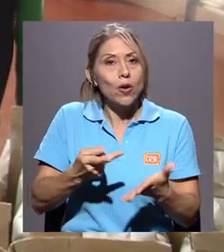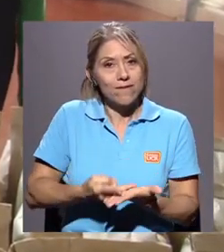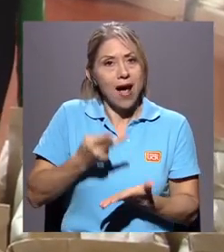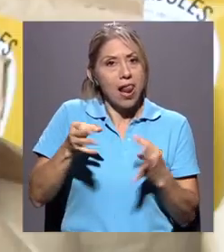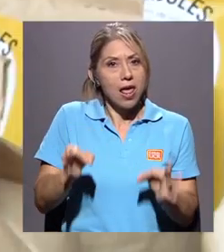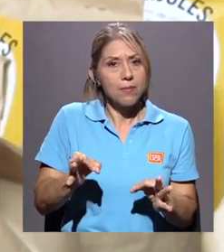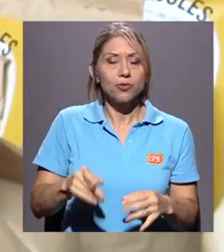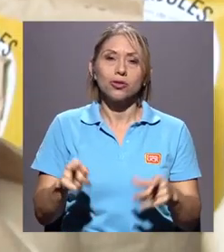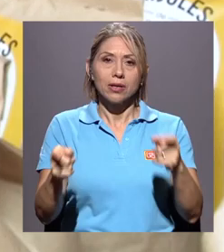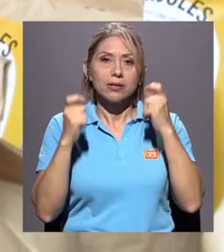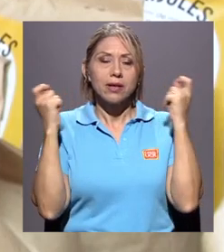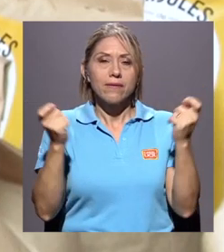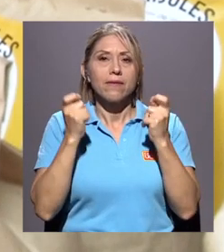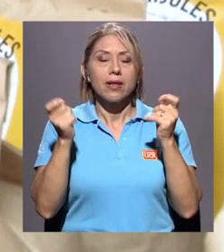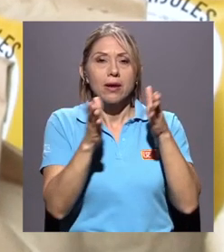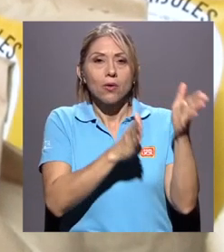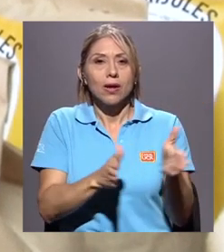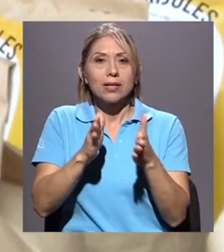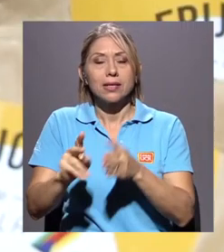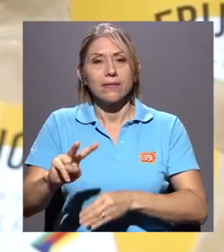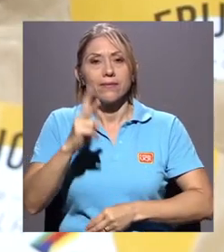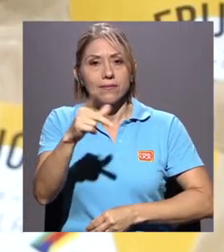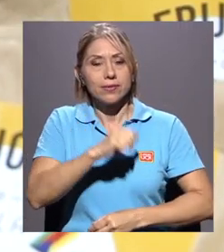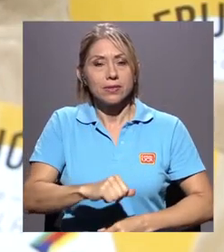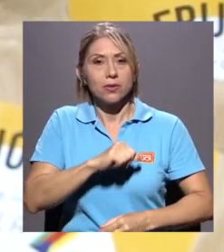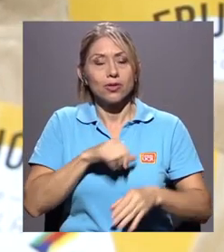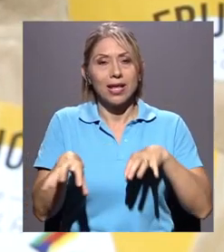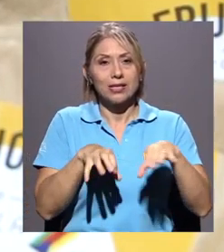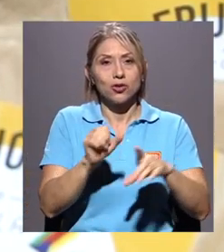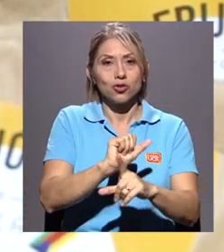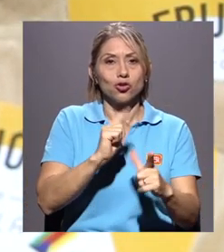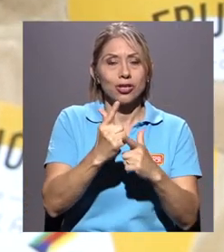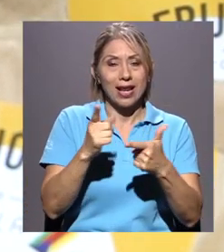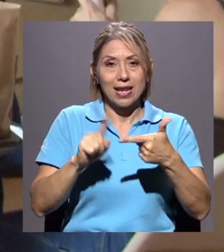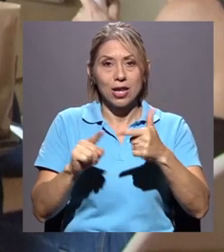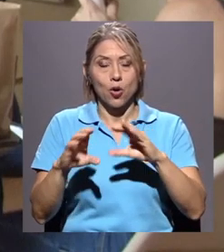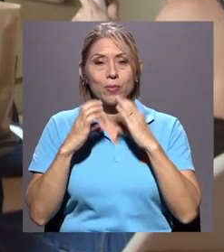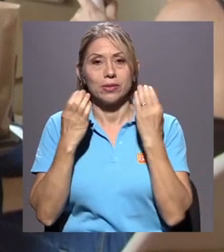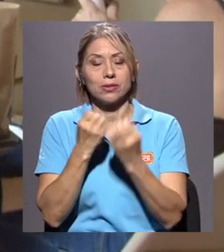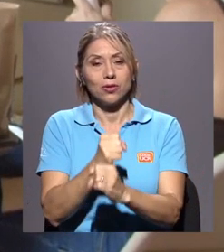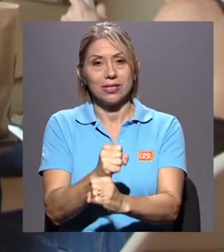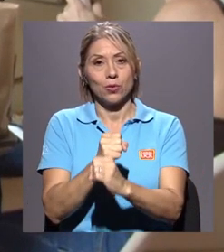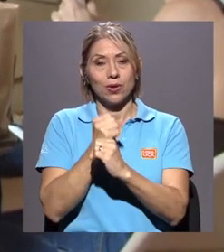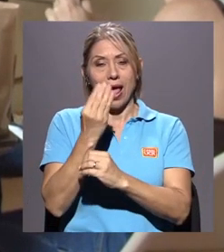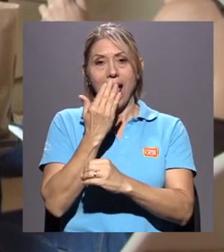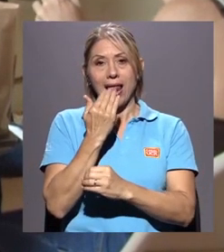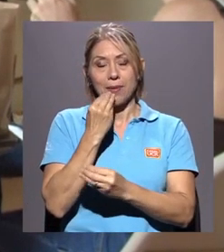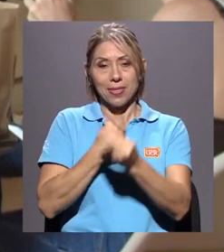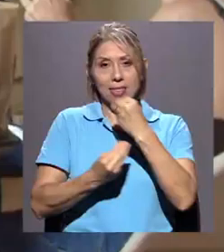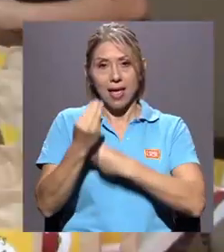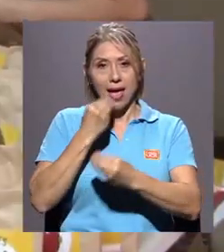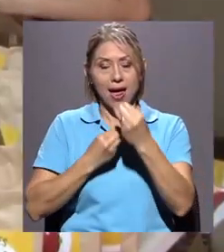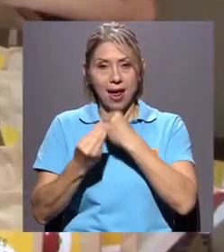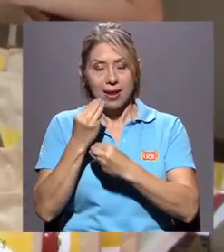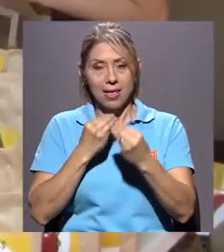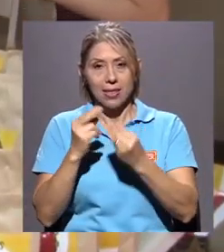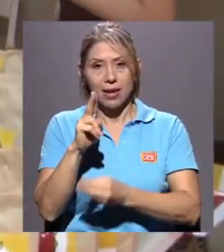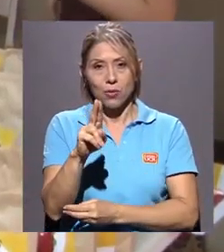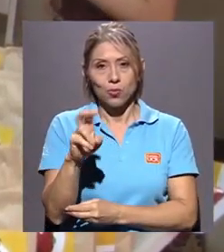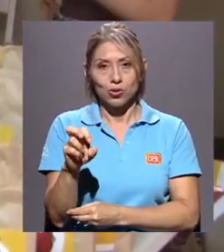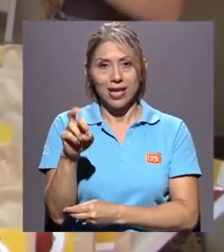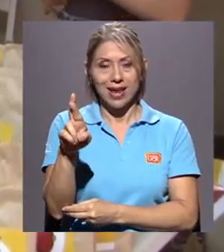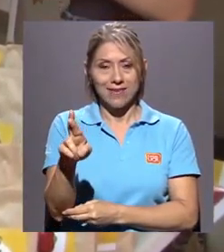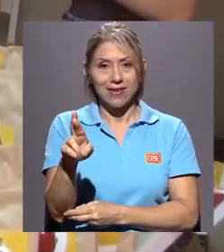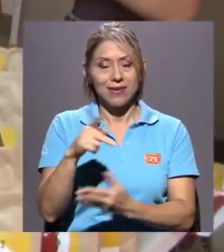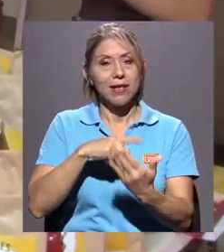La feria fue organizada por la Vicerrectoría de Acción Social y la Comisión de Seguridad Alimentaria y Nutricional, CISAN, de la UCR,